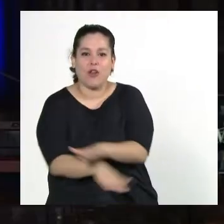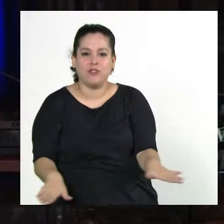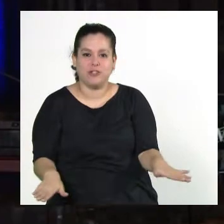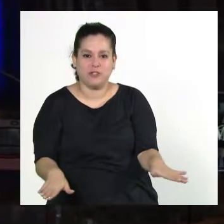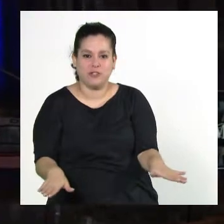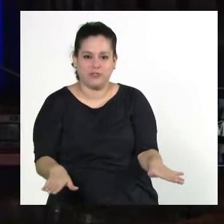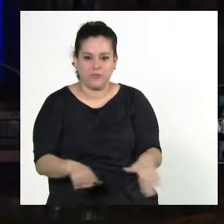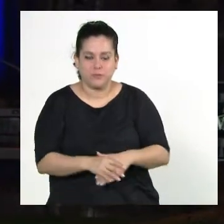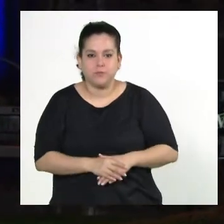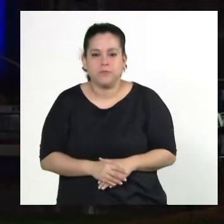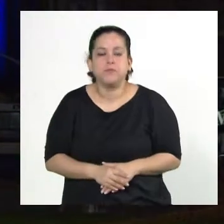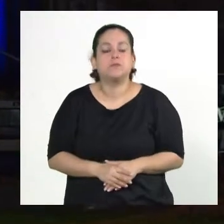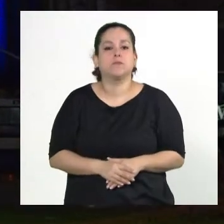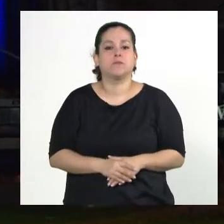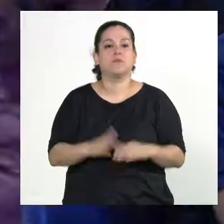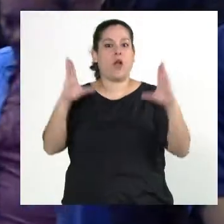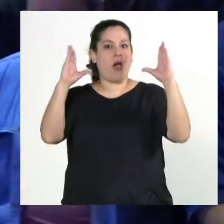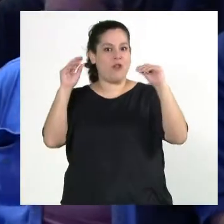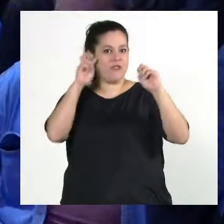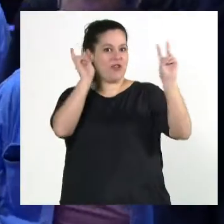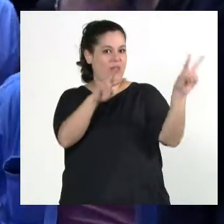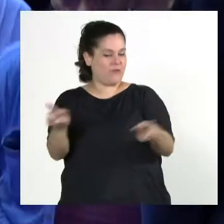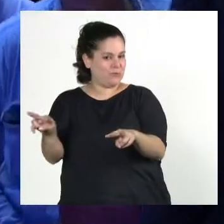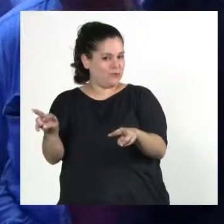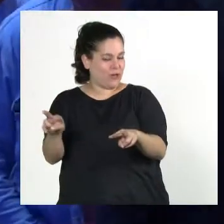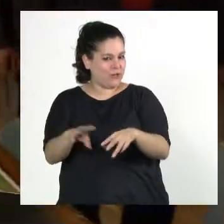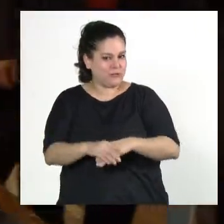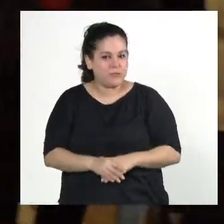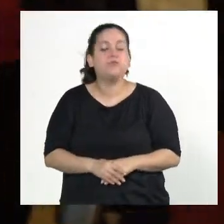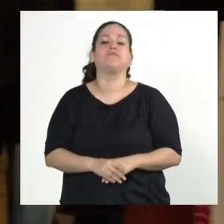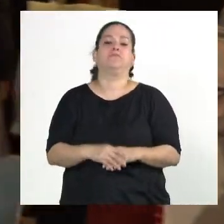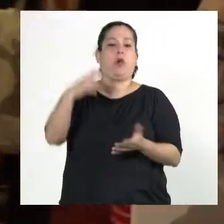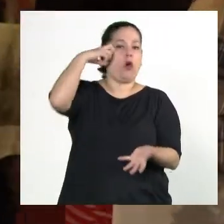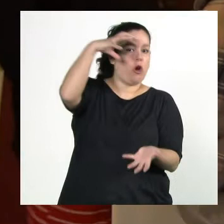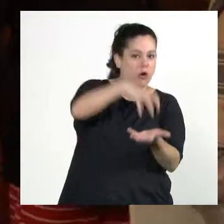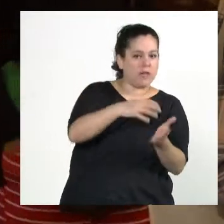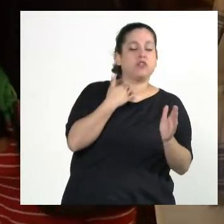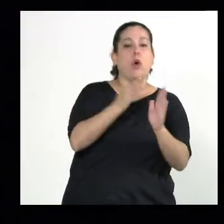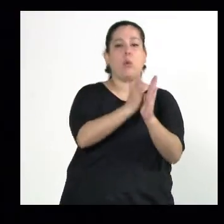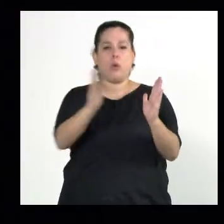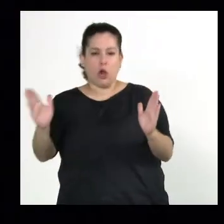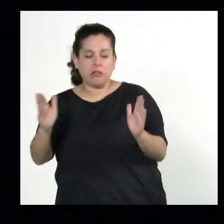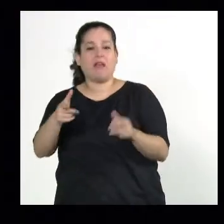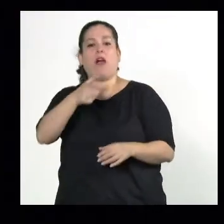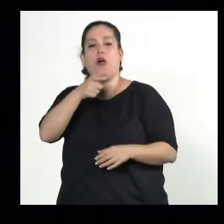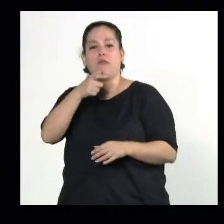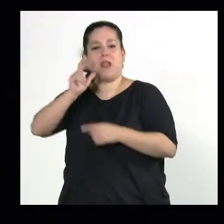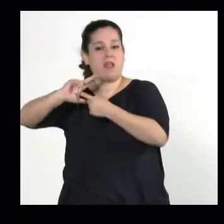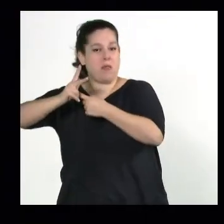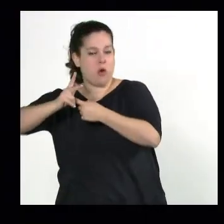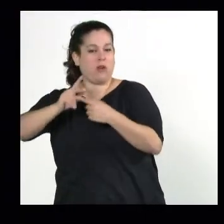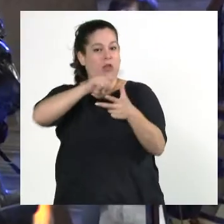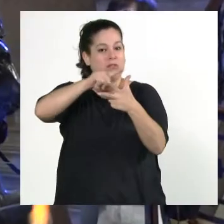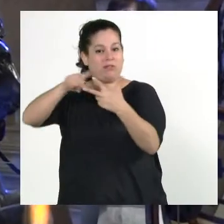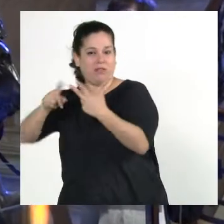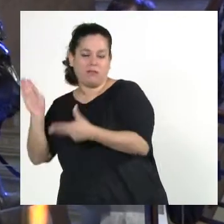El Congreso brilló en la noche de los museos. El Palacio Legislativo, la Biblioteca del Congreso y el edificio de la Confitería del Molino formaron parte